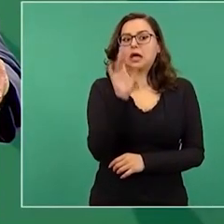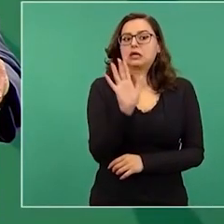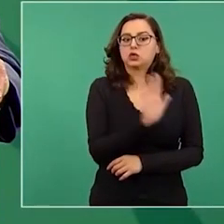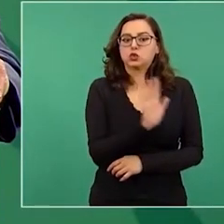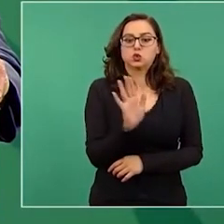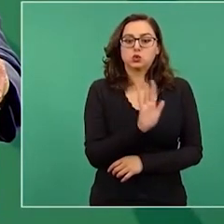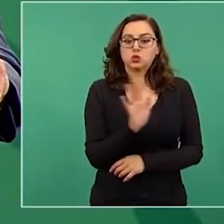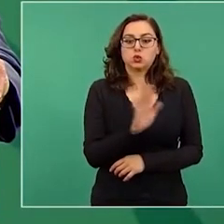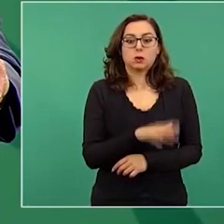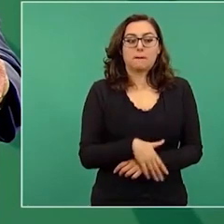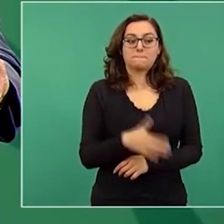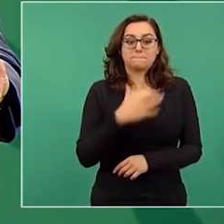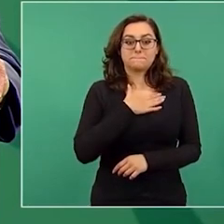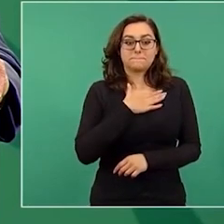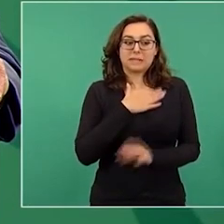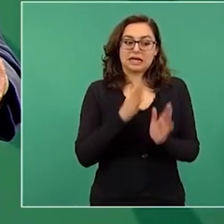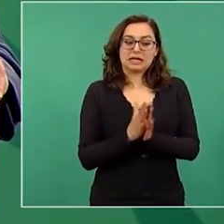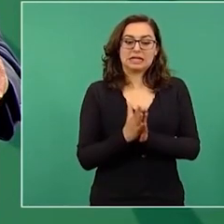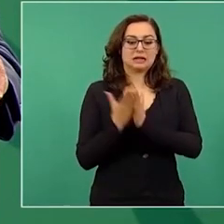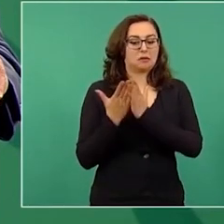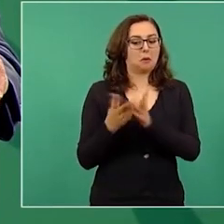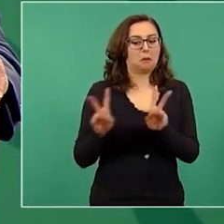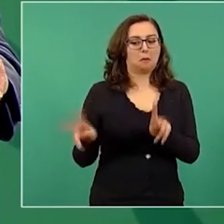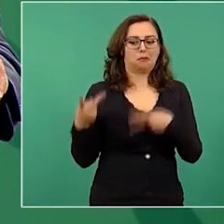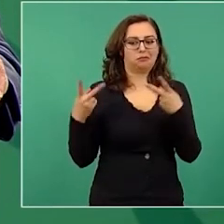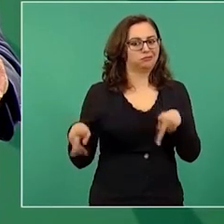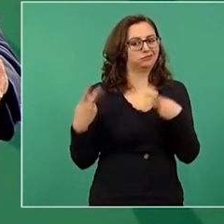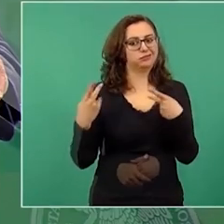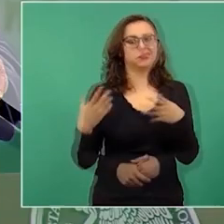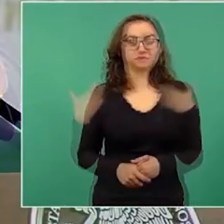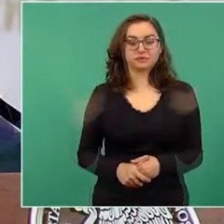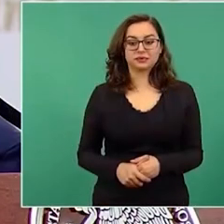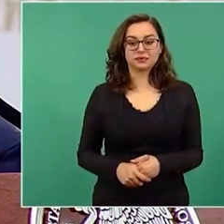sigue estando el libro en primer lugar en ventas.